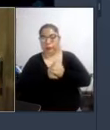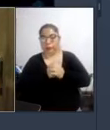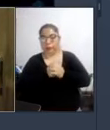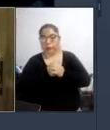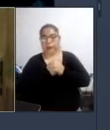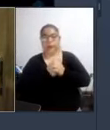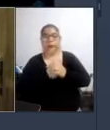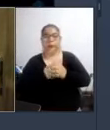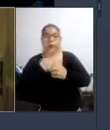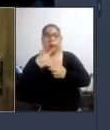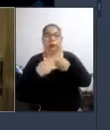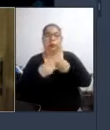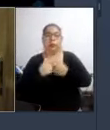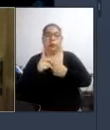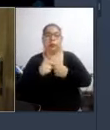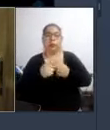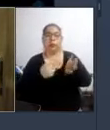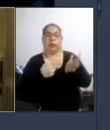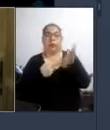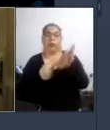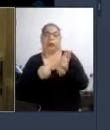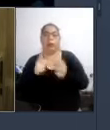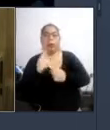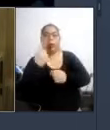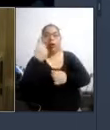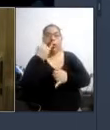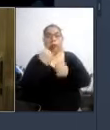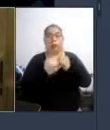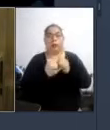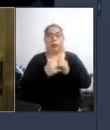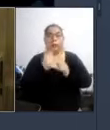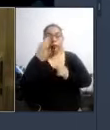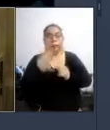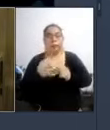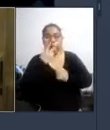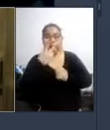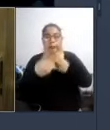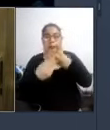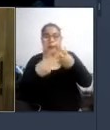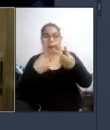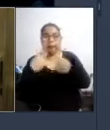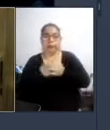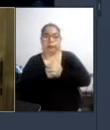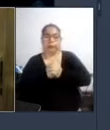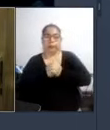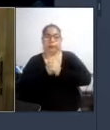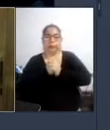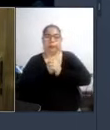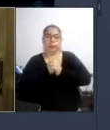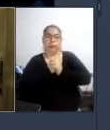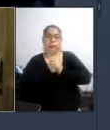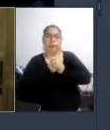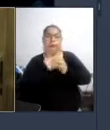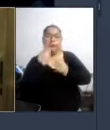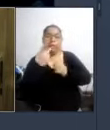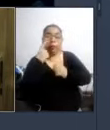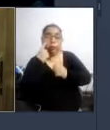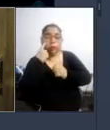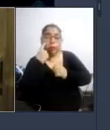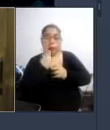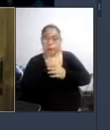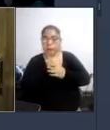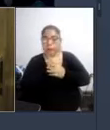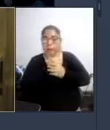a las cuales de una o de otra manera siempre en mi devenir profesional he tenido conocimiento